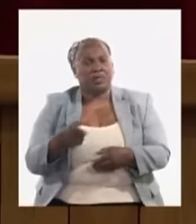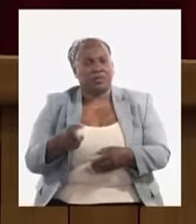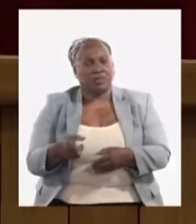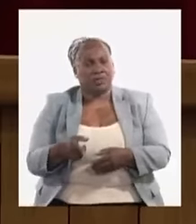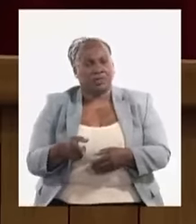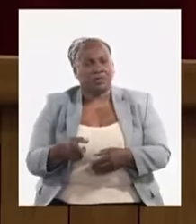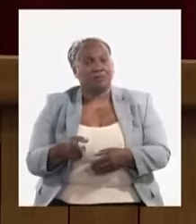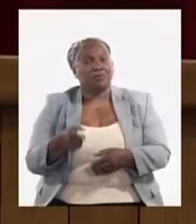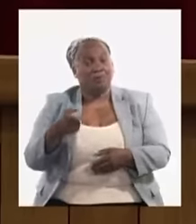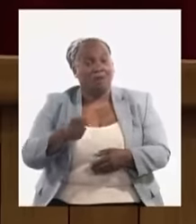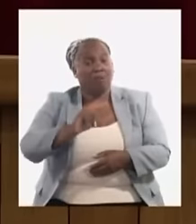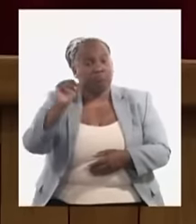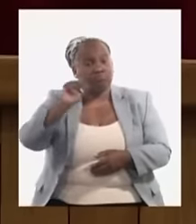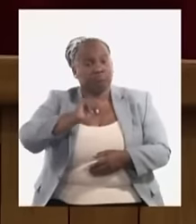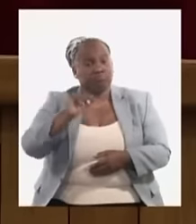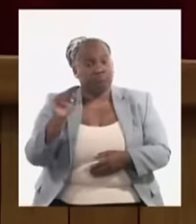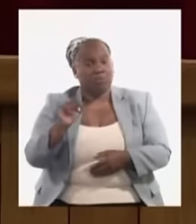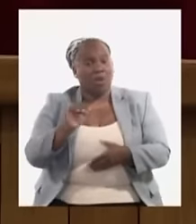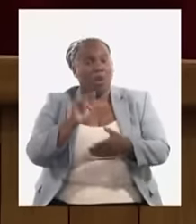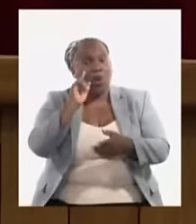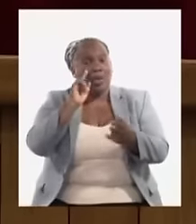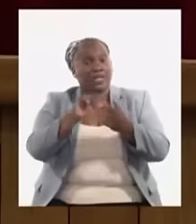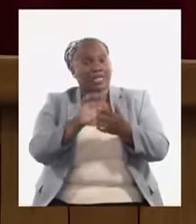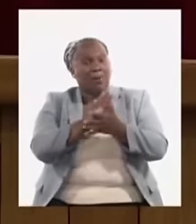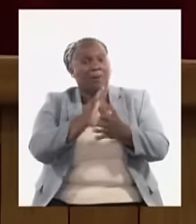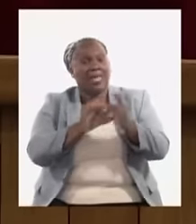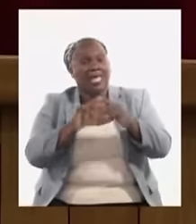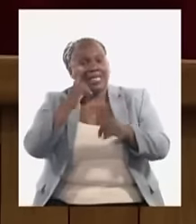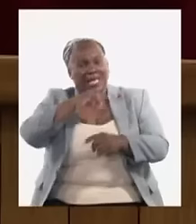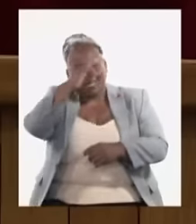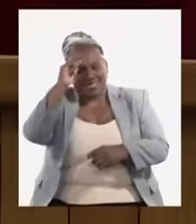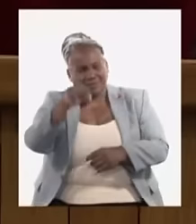para lograr las metas que nos hemos propuesto de desarrollo.